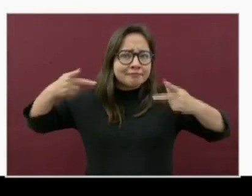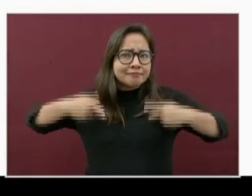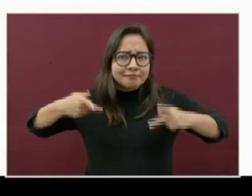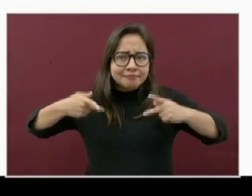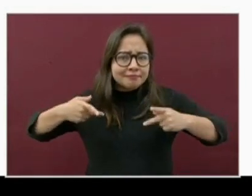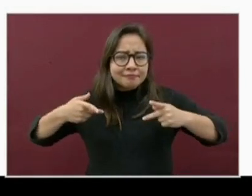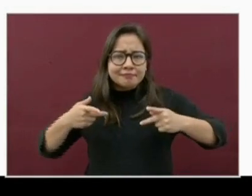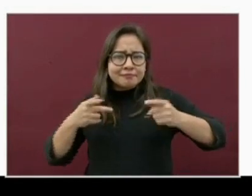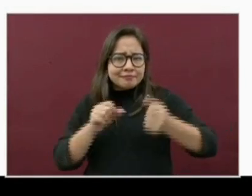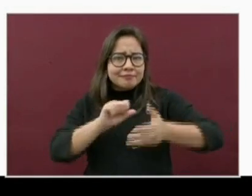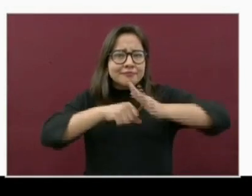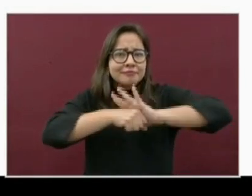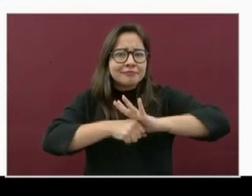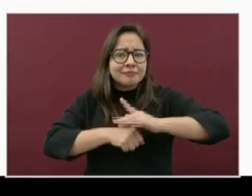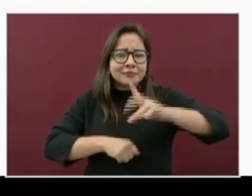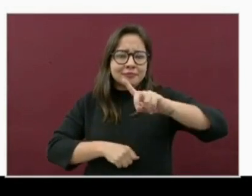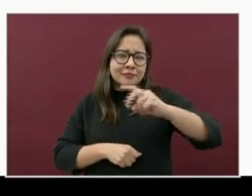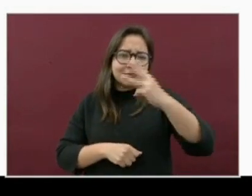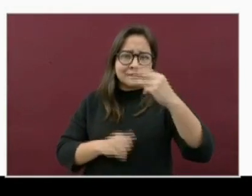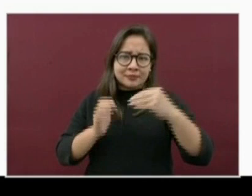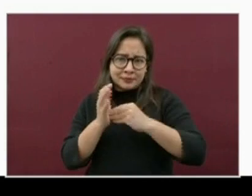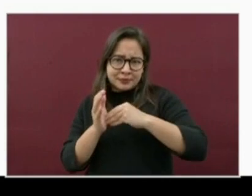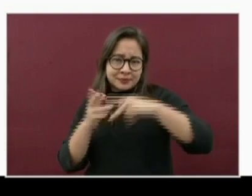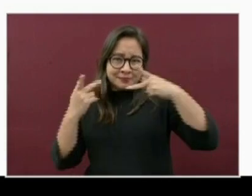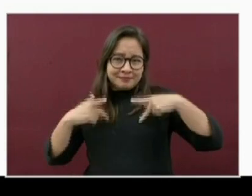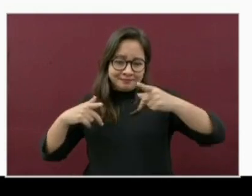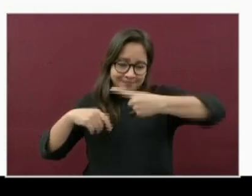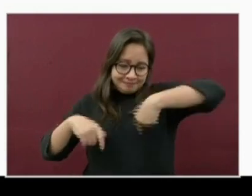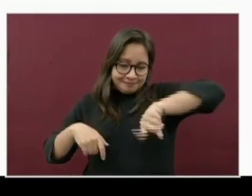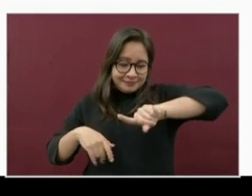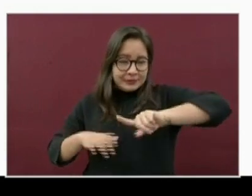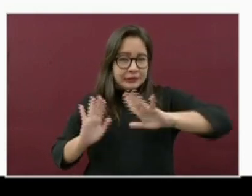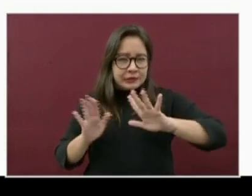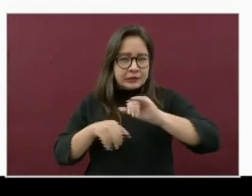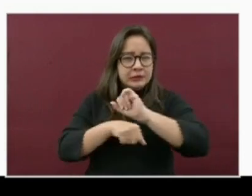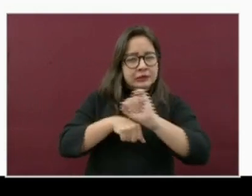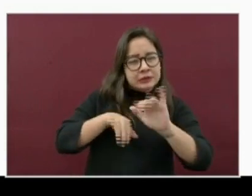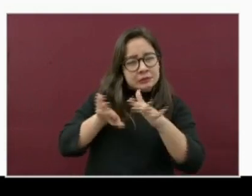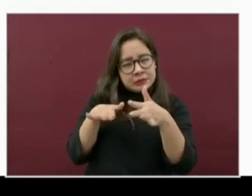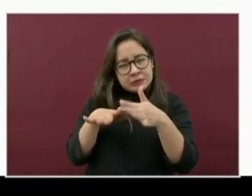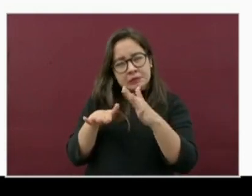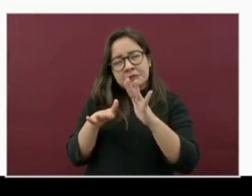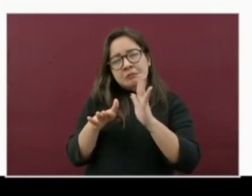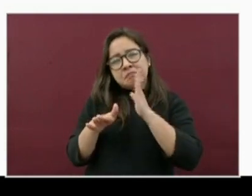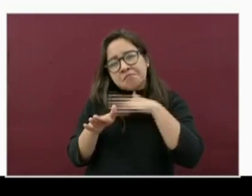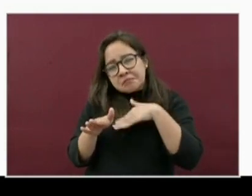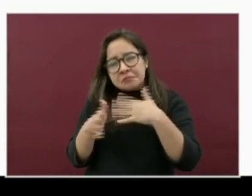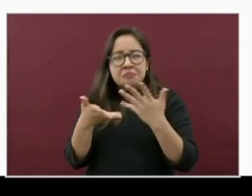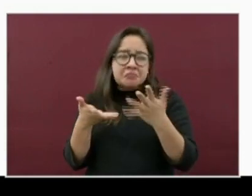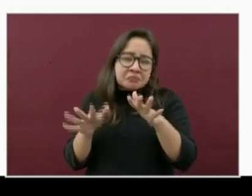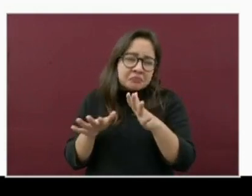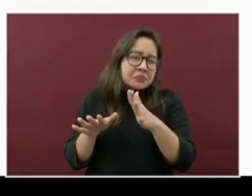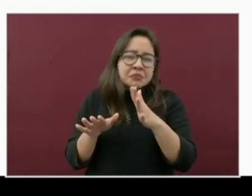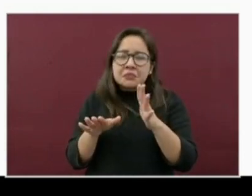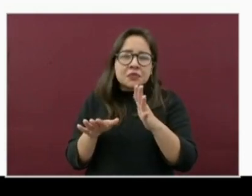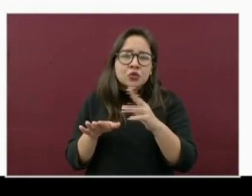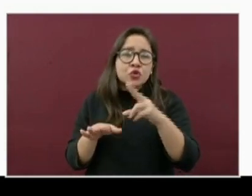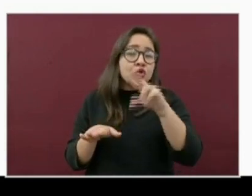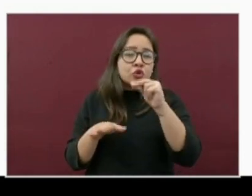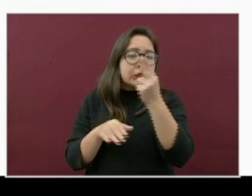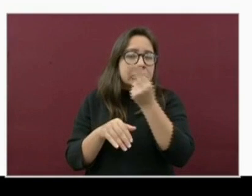los más de 33,000 pacientes que presentaron cuadros leves o moderados, que no requirieron